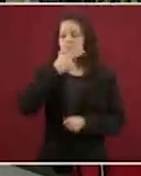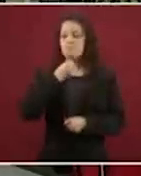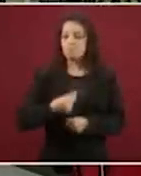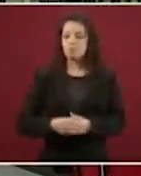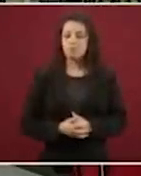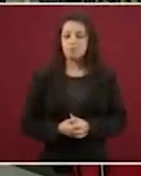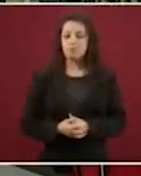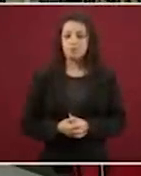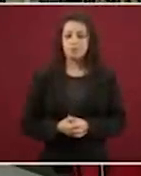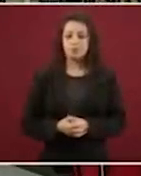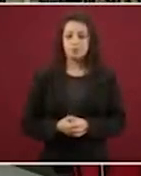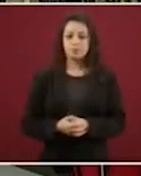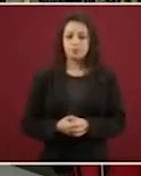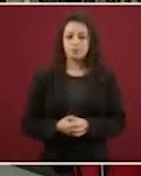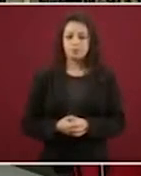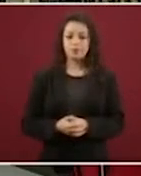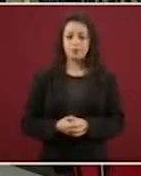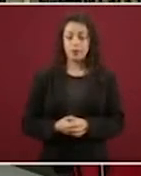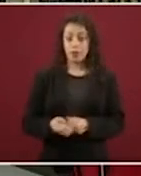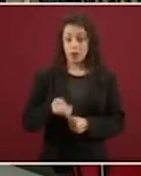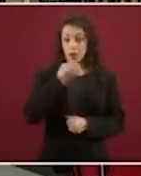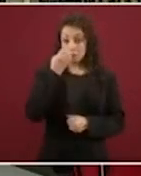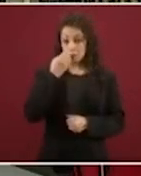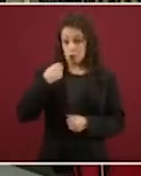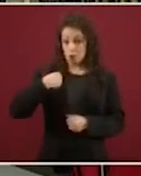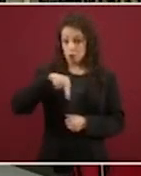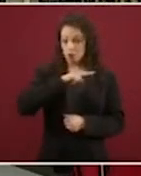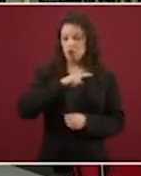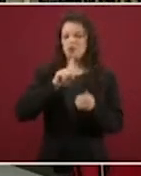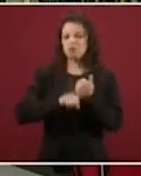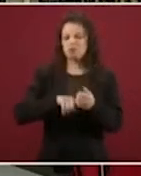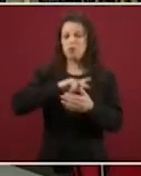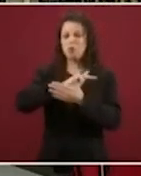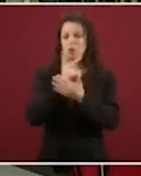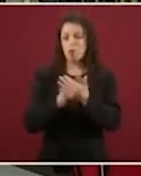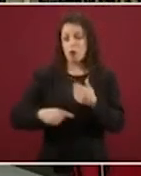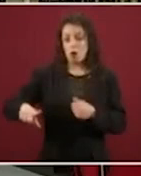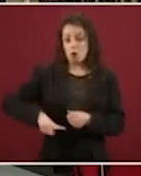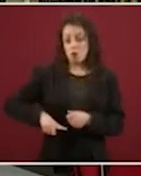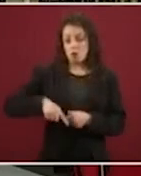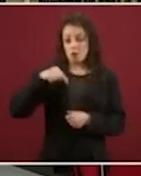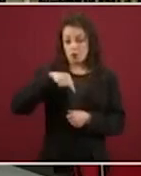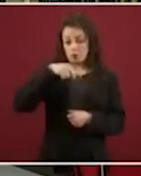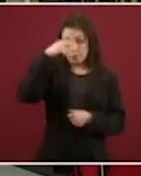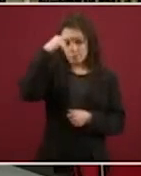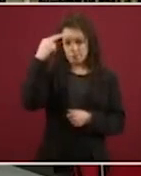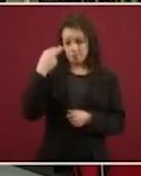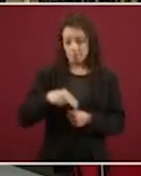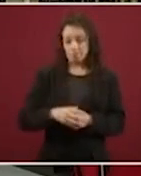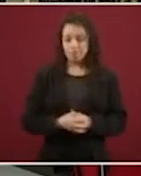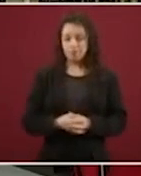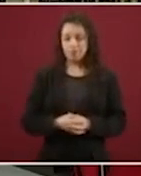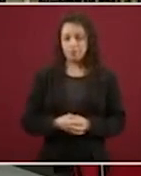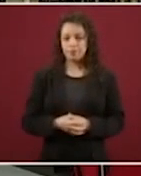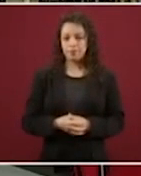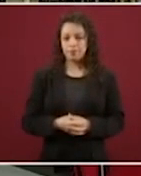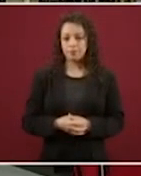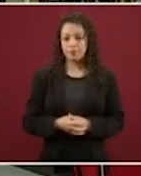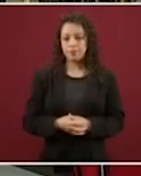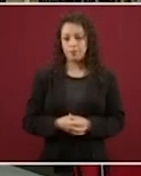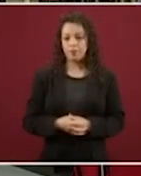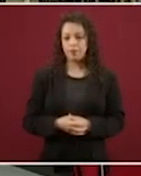La Escuela es Nuestra es un programa del Gobierno de México que hace llegar de manera